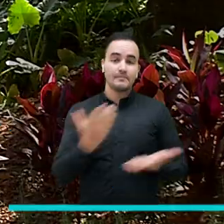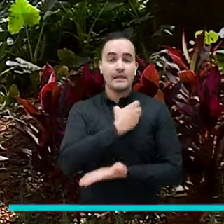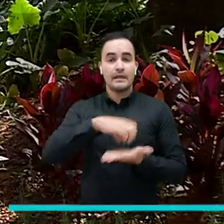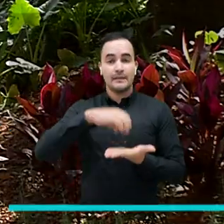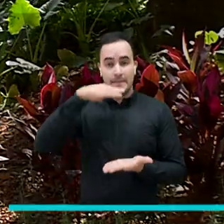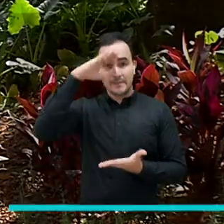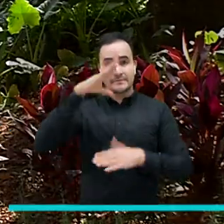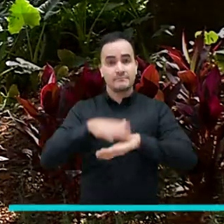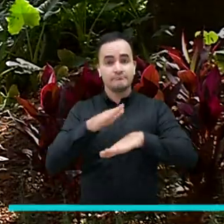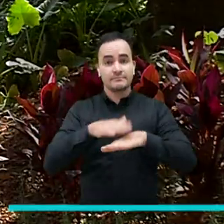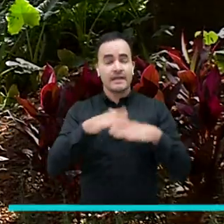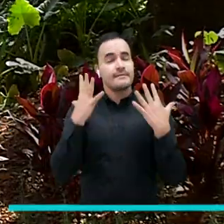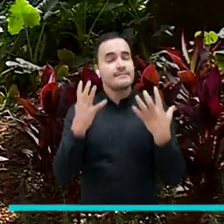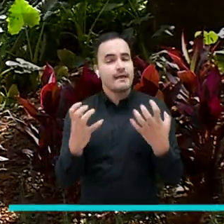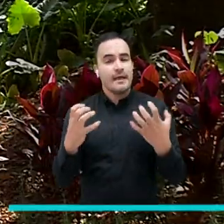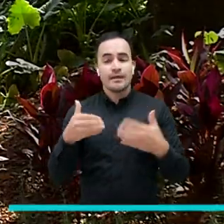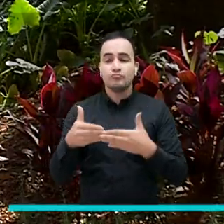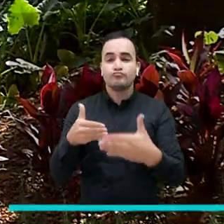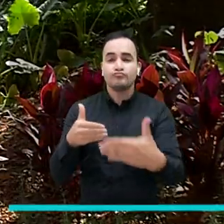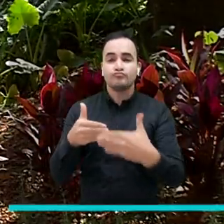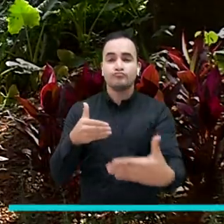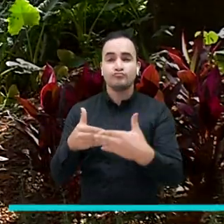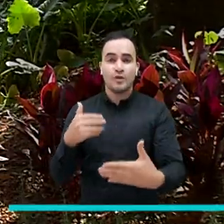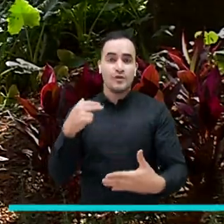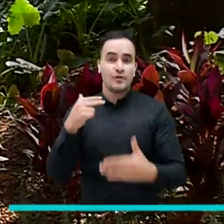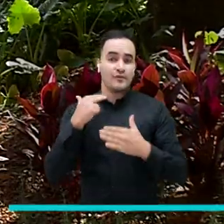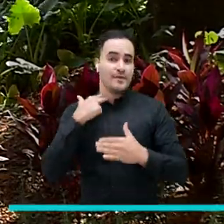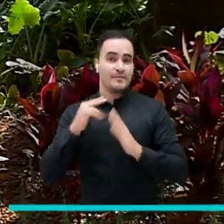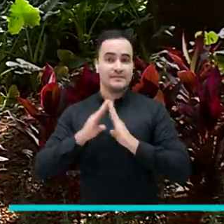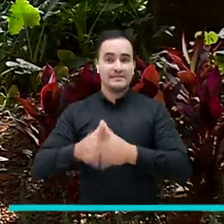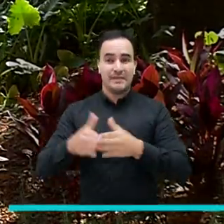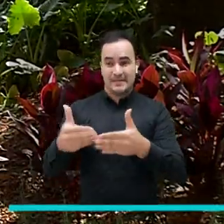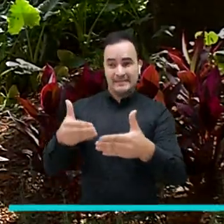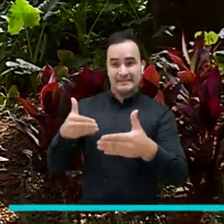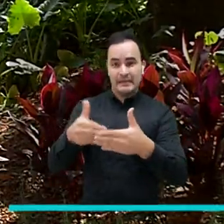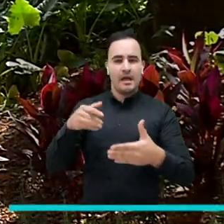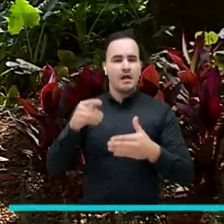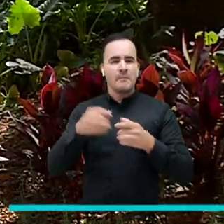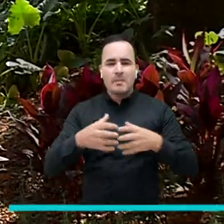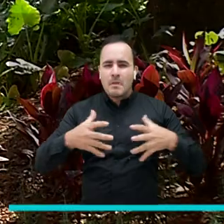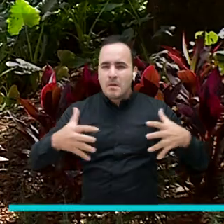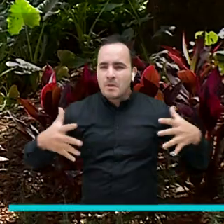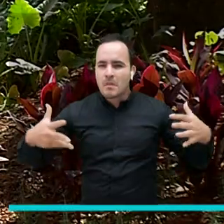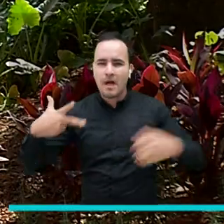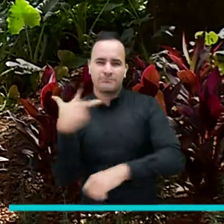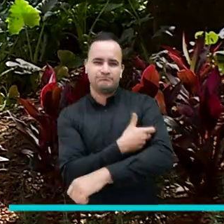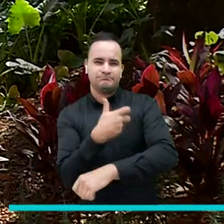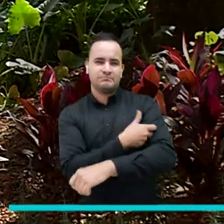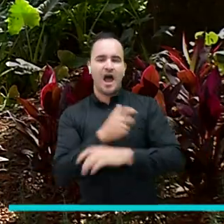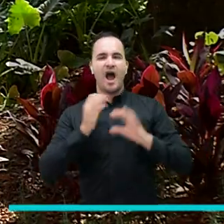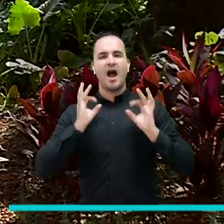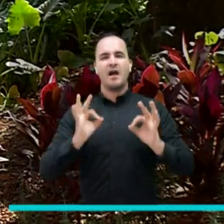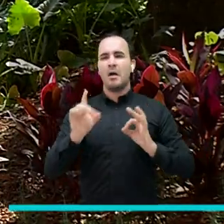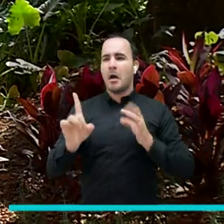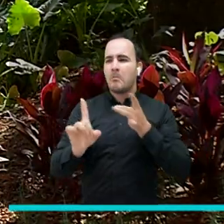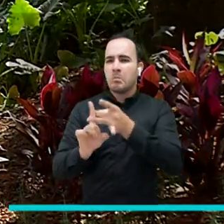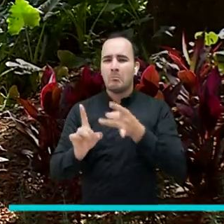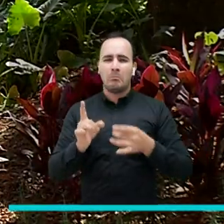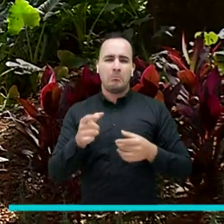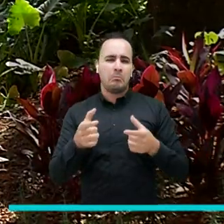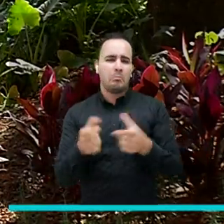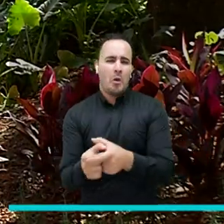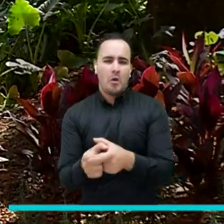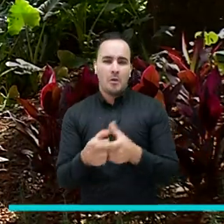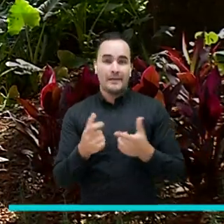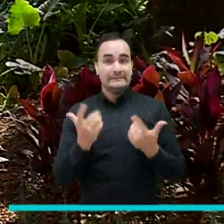La alcaldía de Medellín proyecta para el último trimestre de este año que la ciudad alcance la inmunidad de rebaño. Sin embargo, lograr esta meta